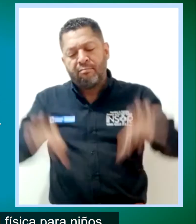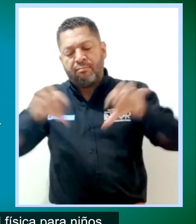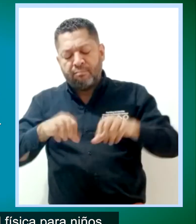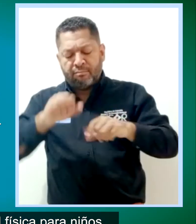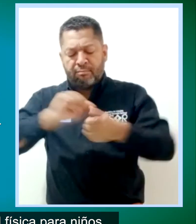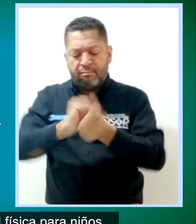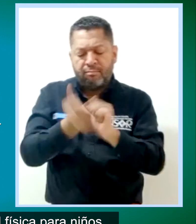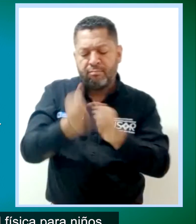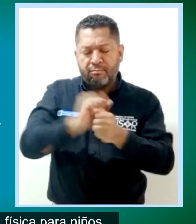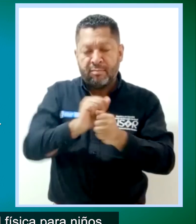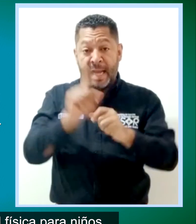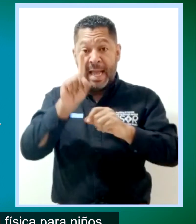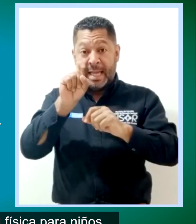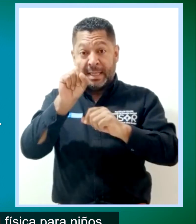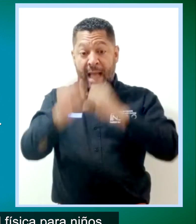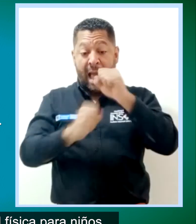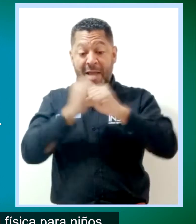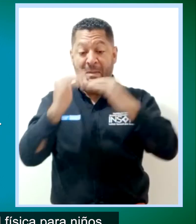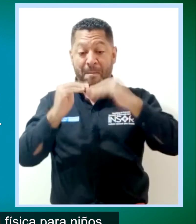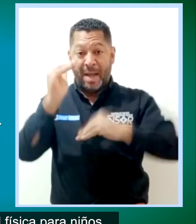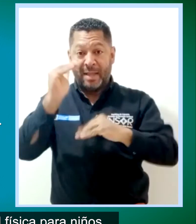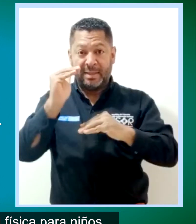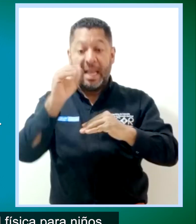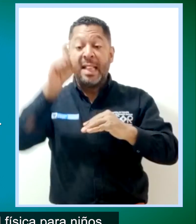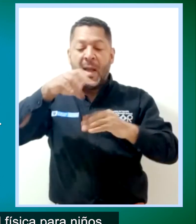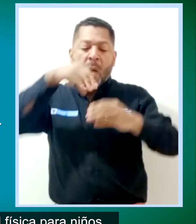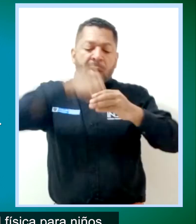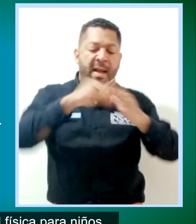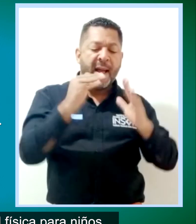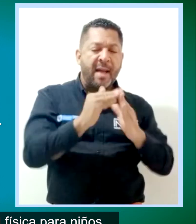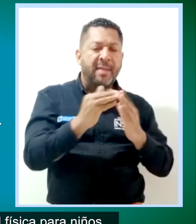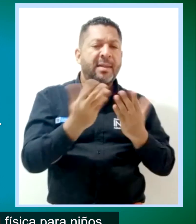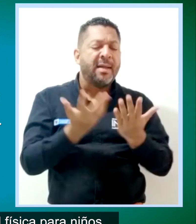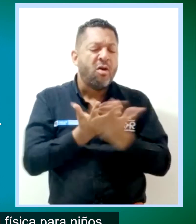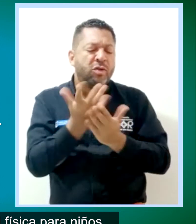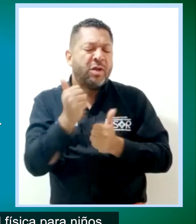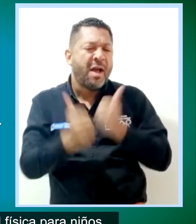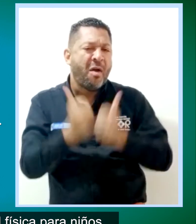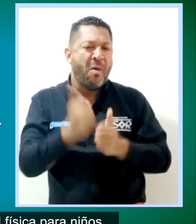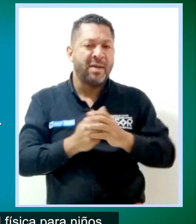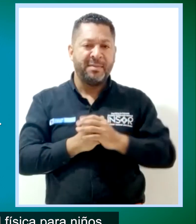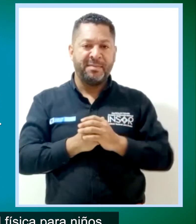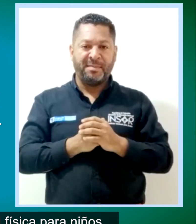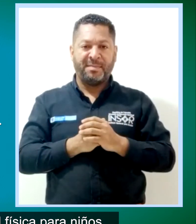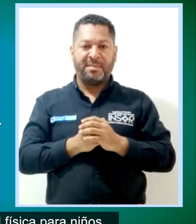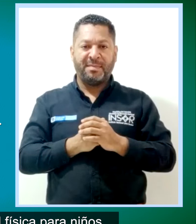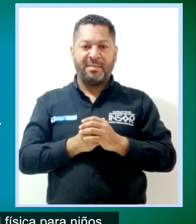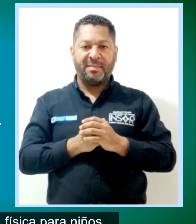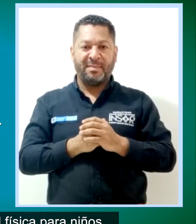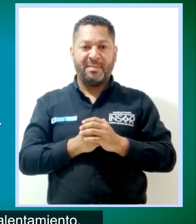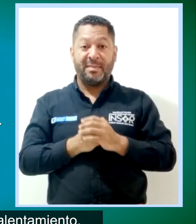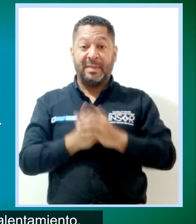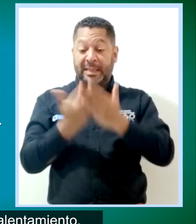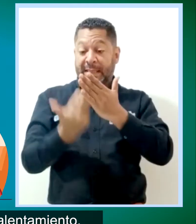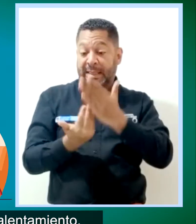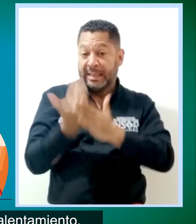Recomendaciones de actividad física para niños mayores de 6 años que deben permanecer en casa.